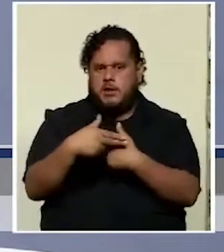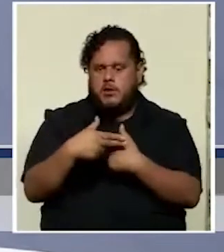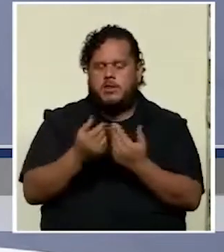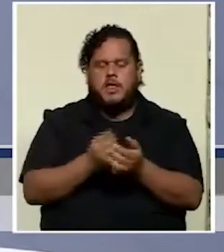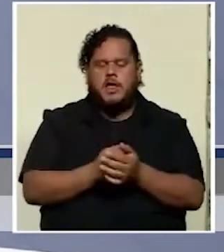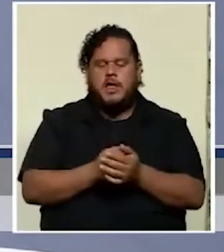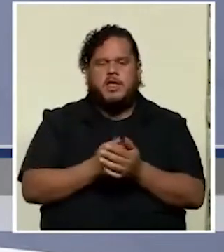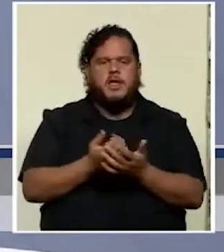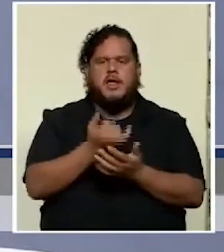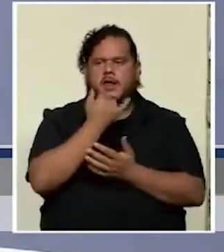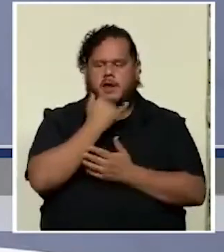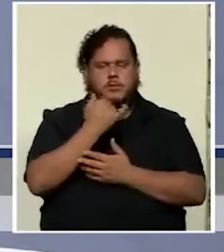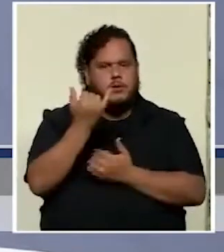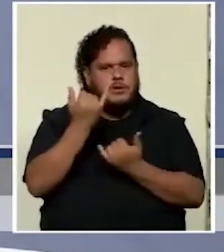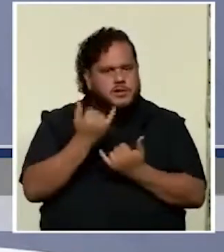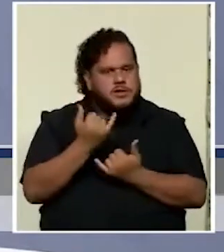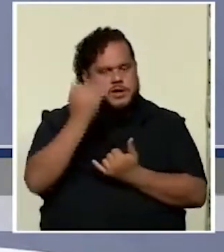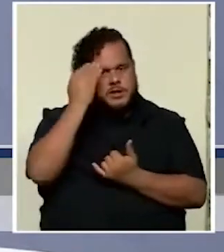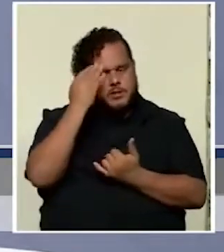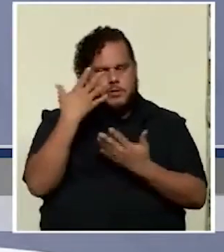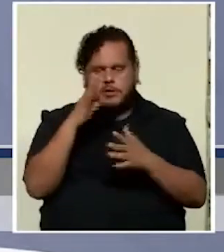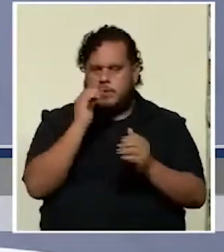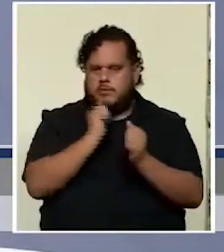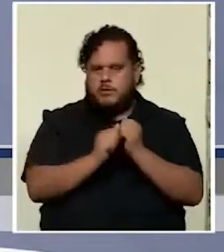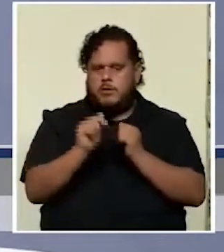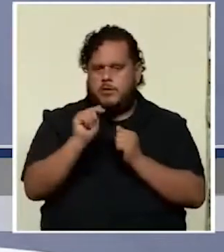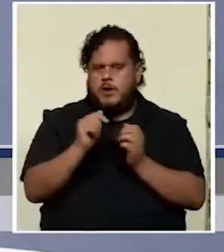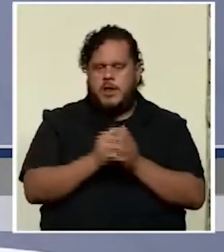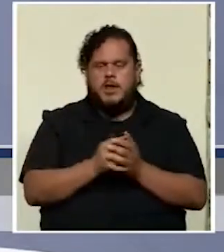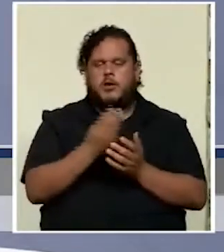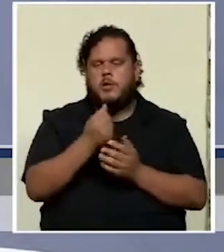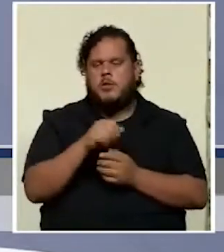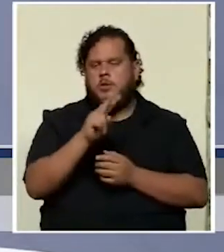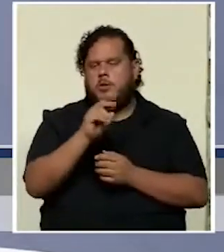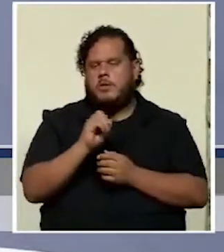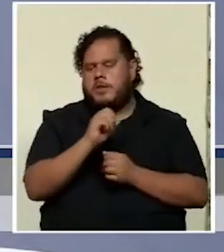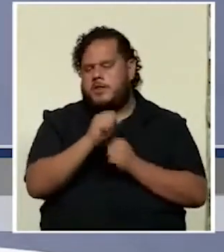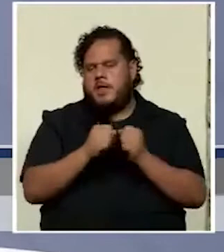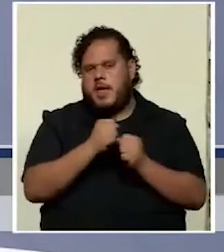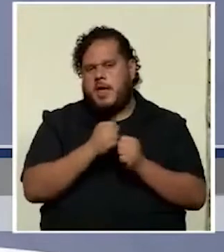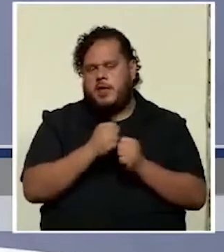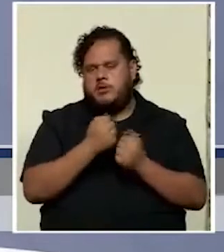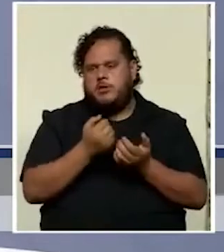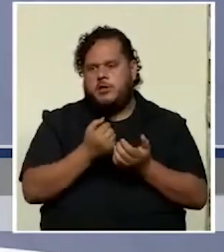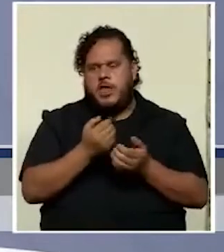cuyo error ya sabemos ya hemos pasado por ahí nos costó 20 años recuperarnos